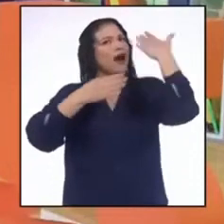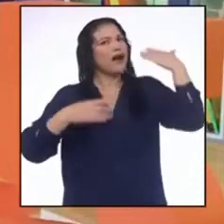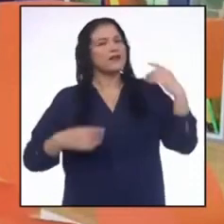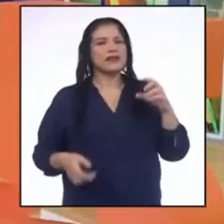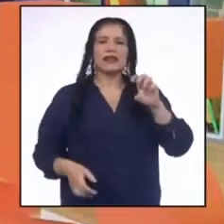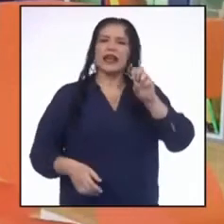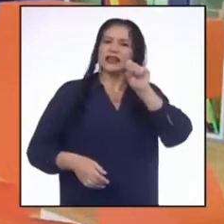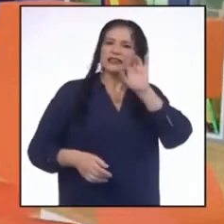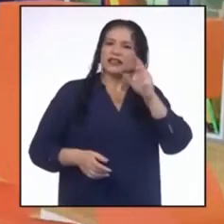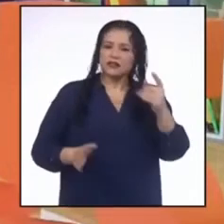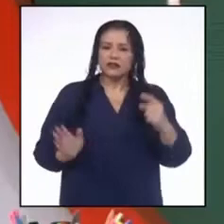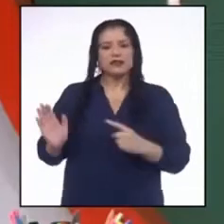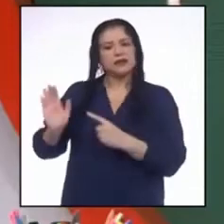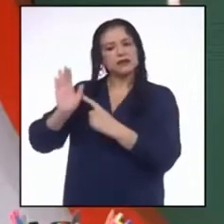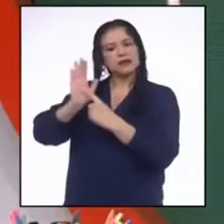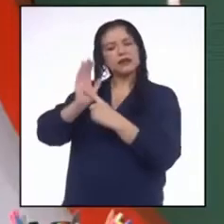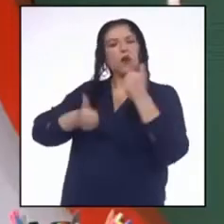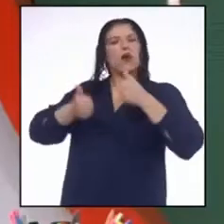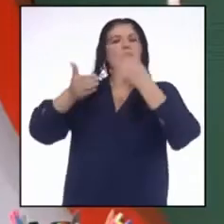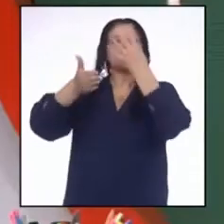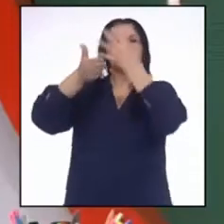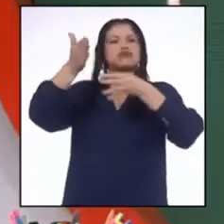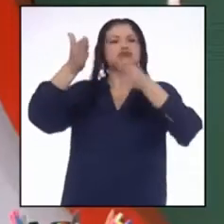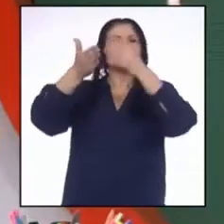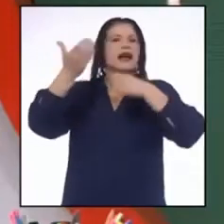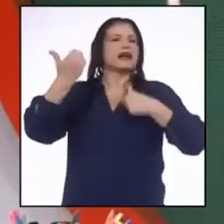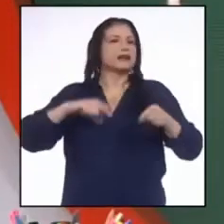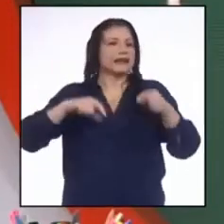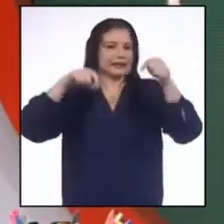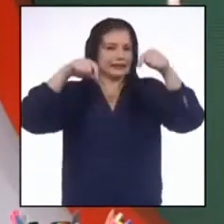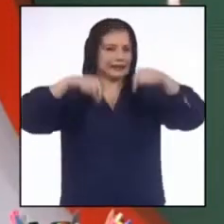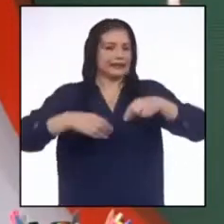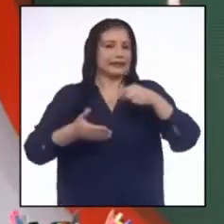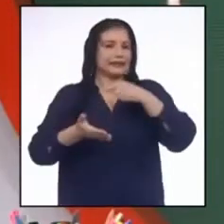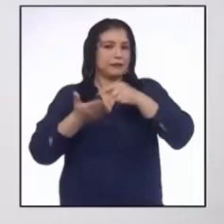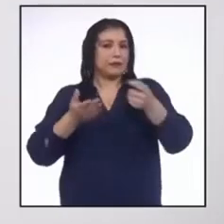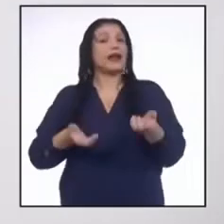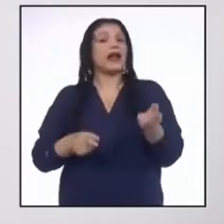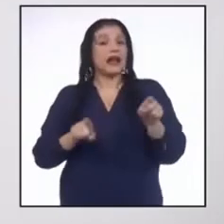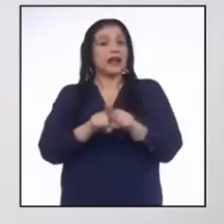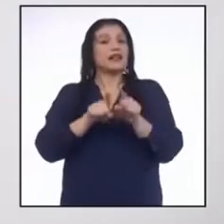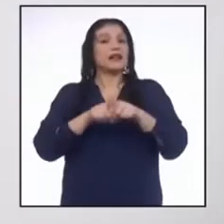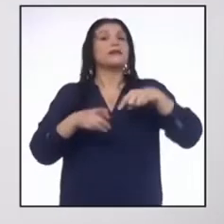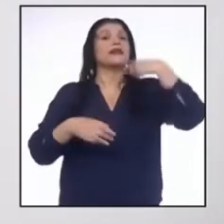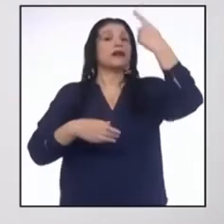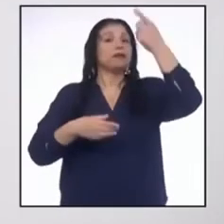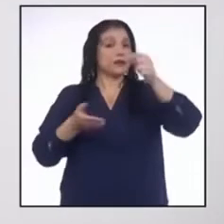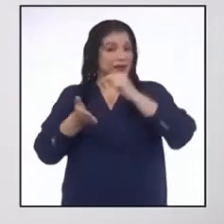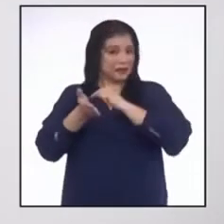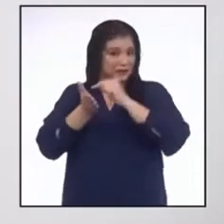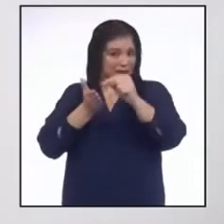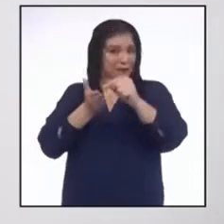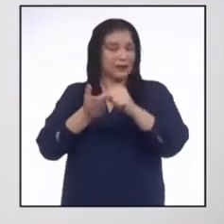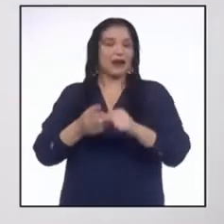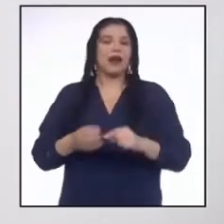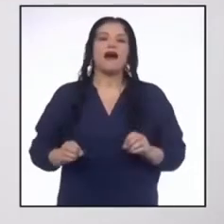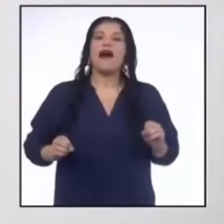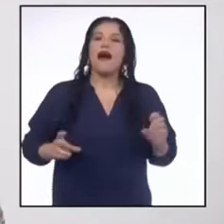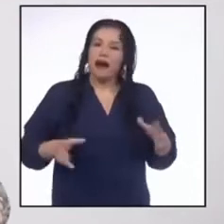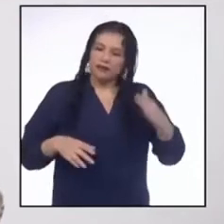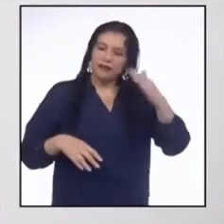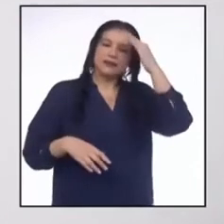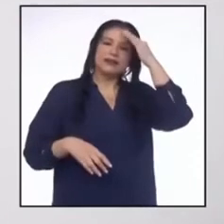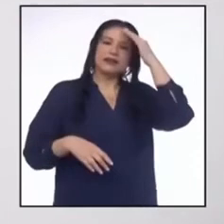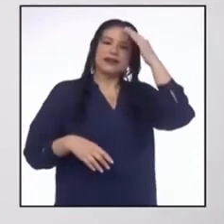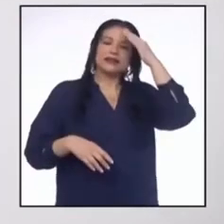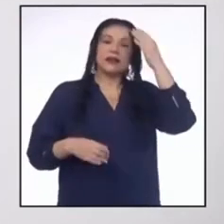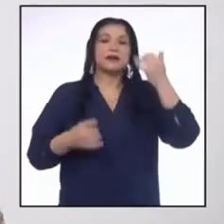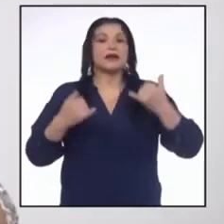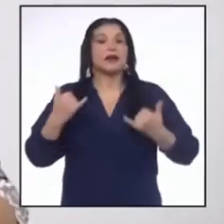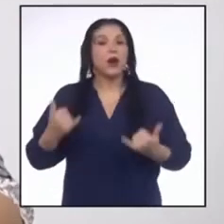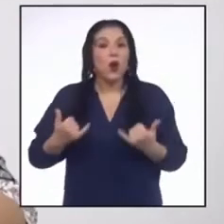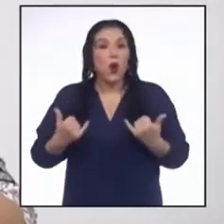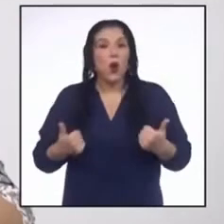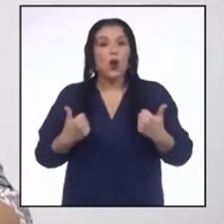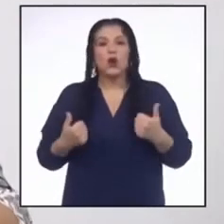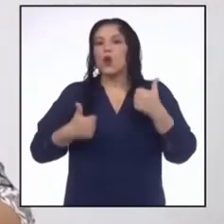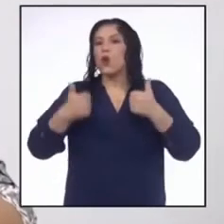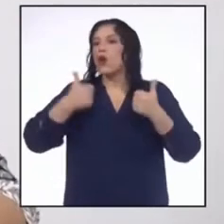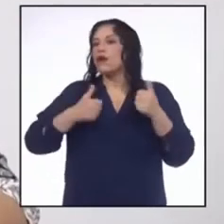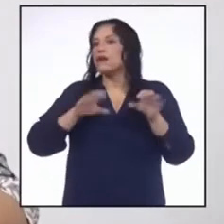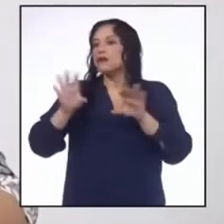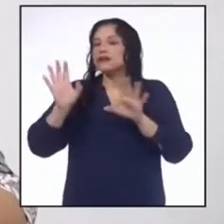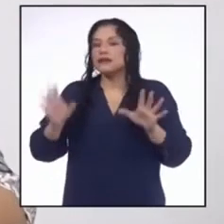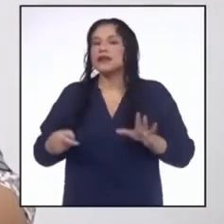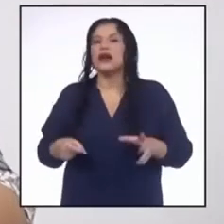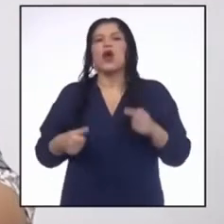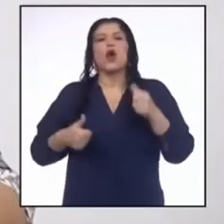Estefany nos estaba mostrando el cronograma de las actividades de esta semana y la próxima. Entonces, ya saben que hoy veremos la